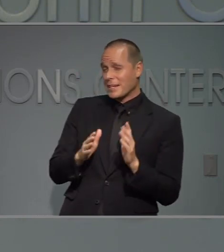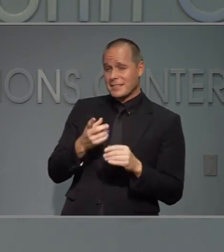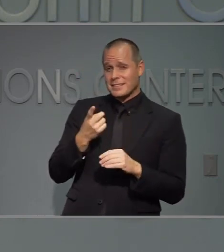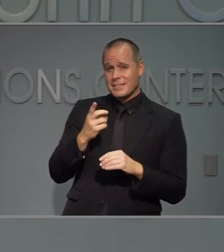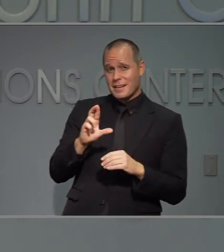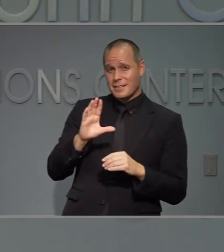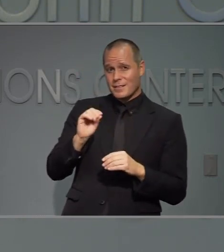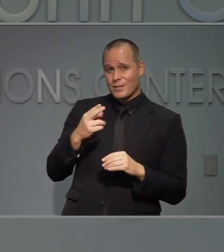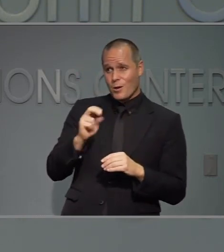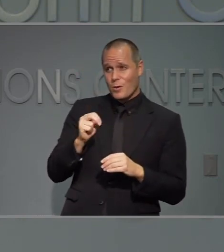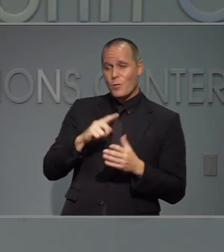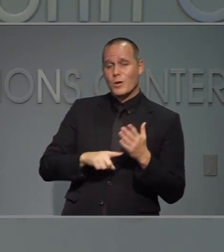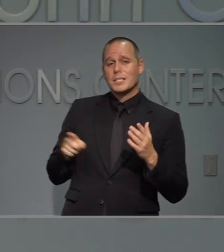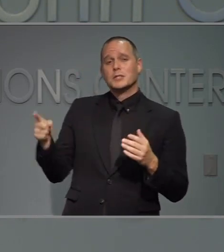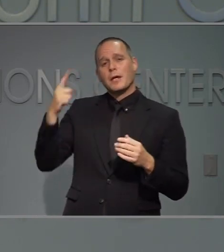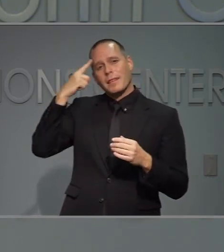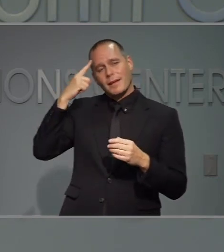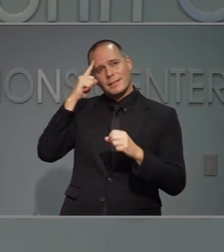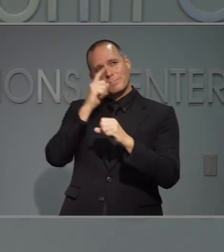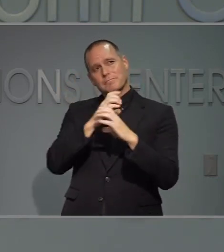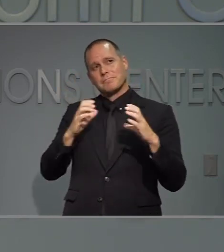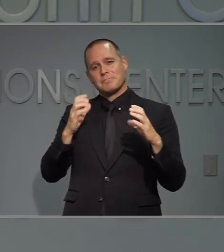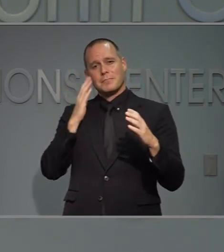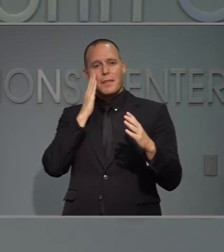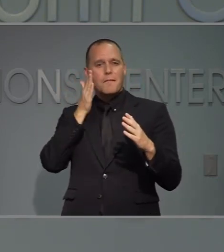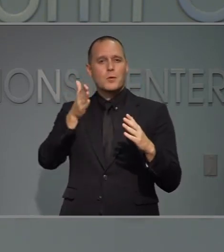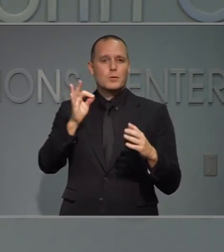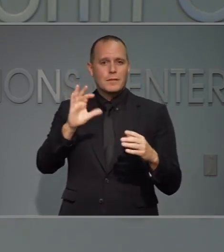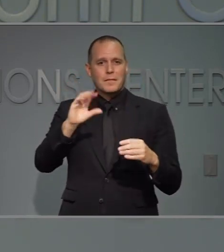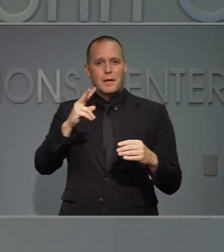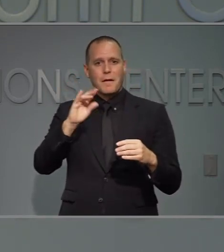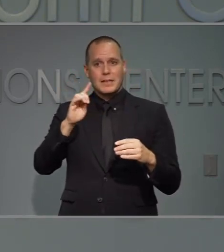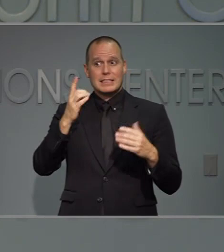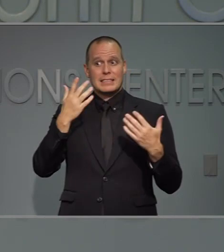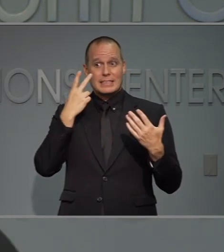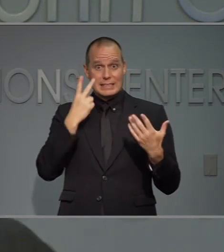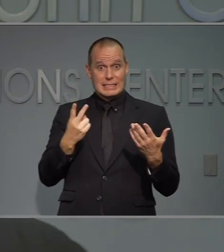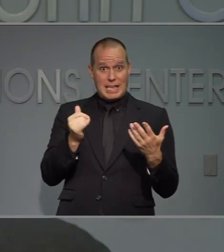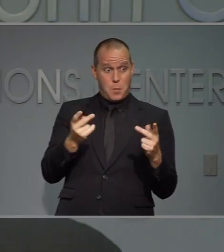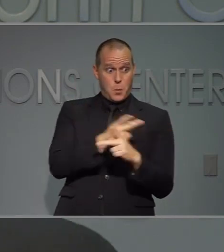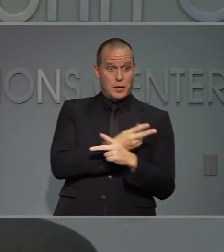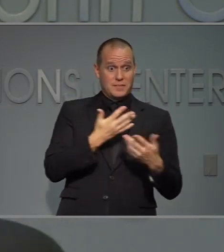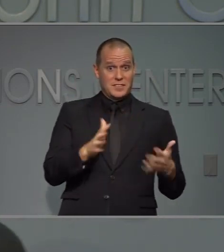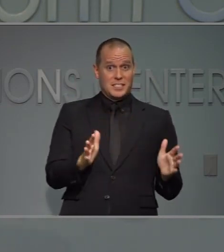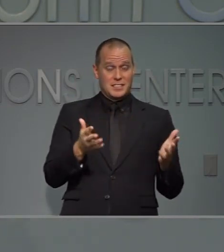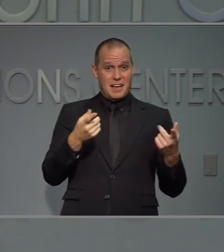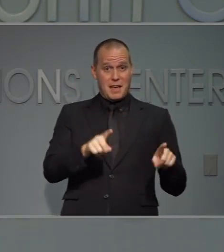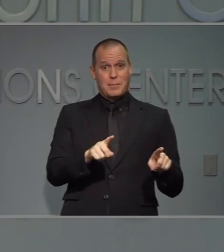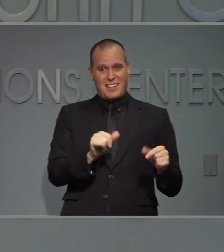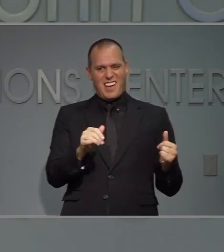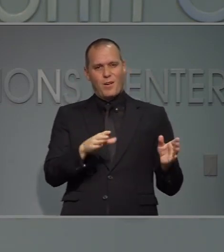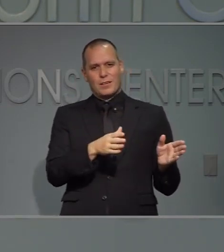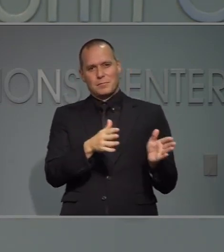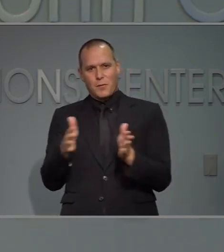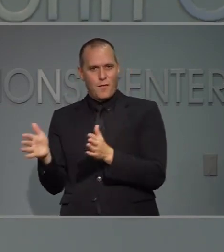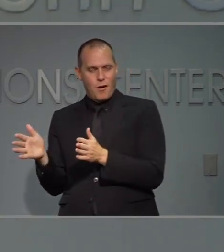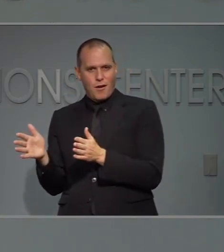que la experta en salud hable más al respecto del futuro de COVID y si es que hemos visto lo peor.